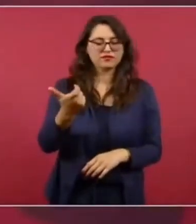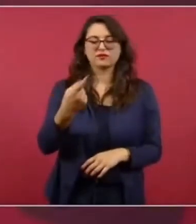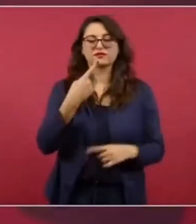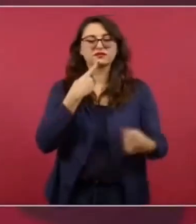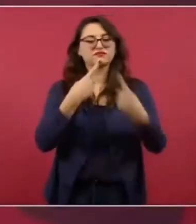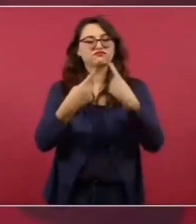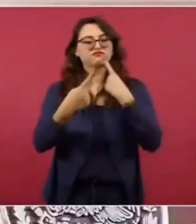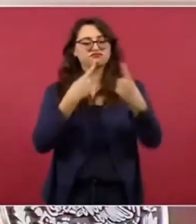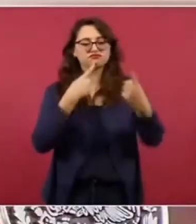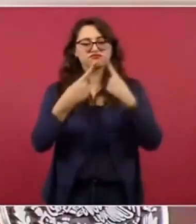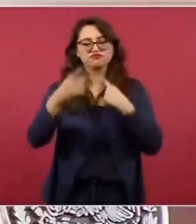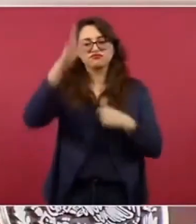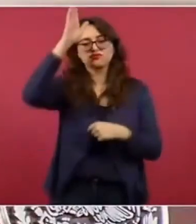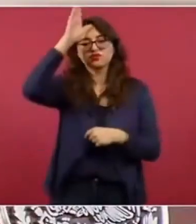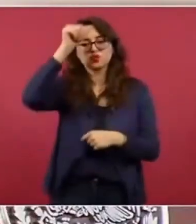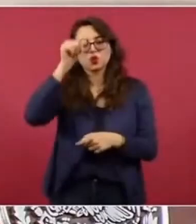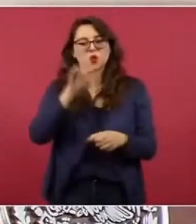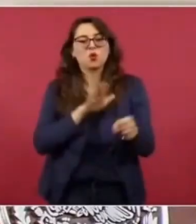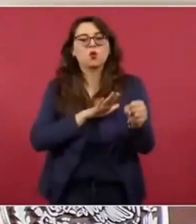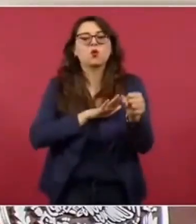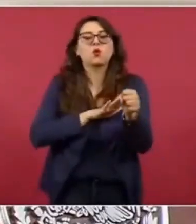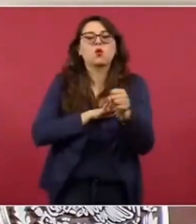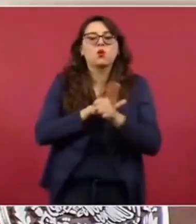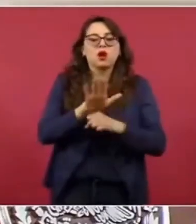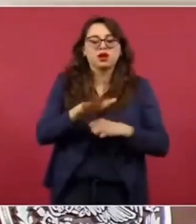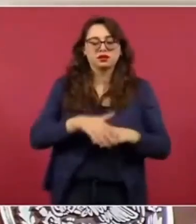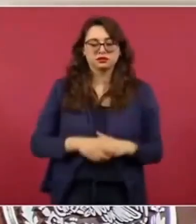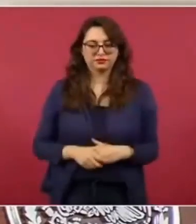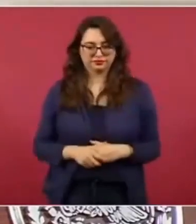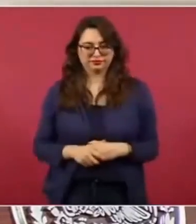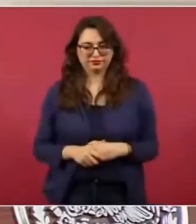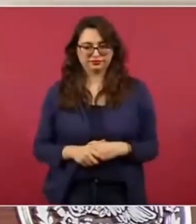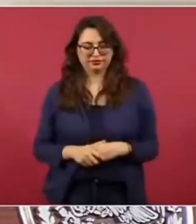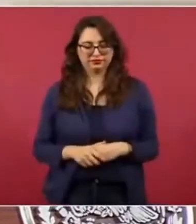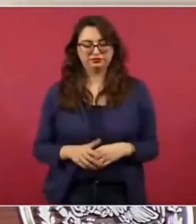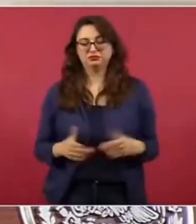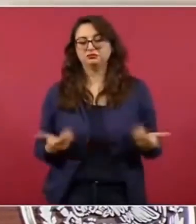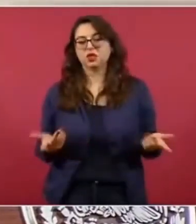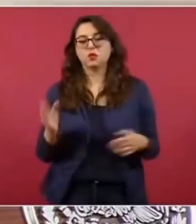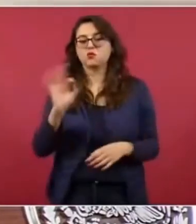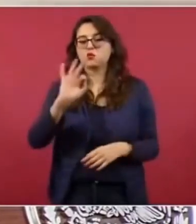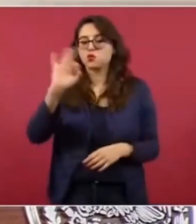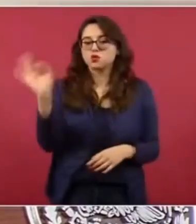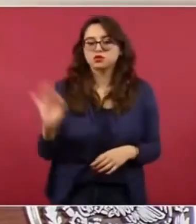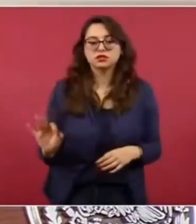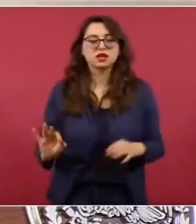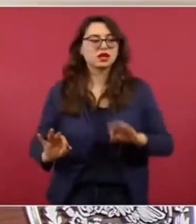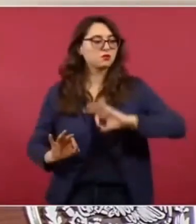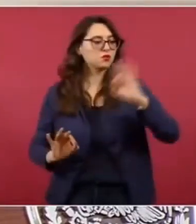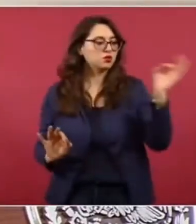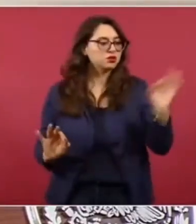vamos a decir, compensación. Es decir, a ver, te vamos a